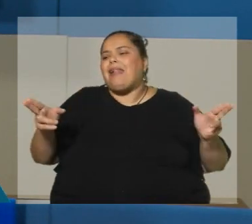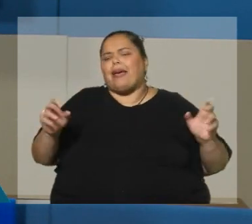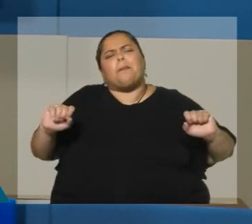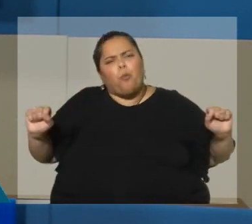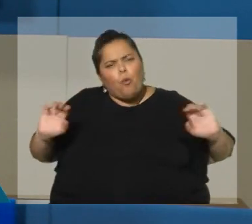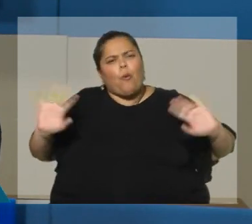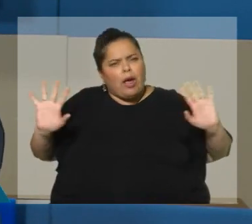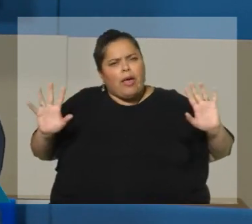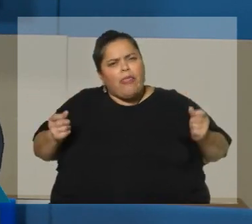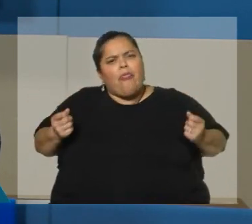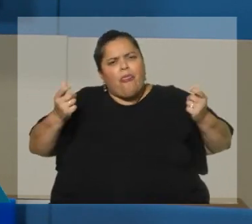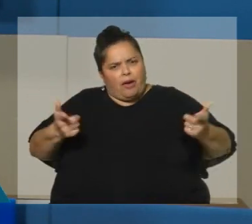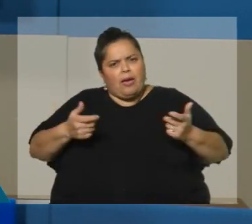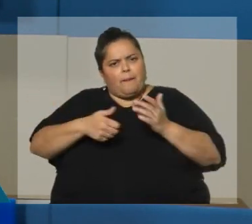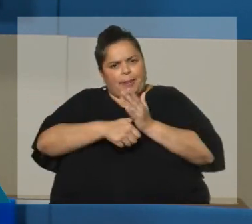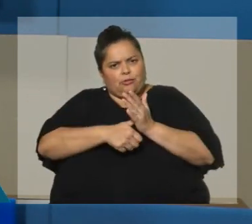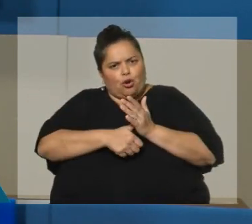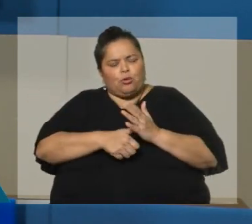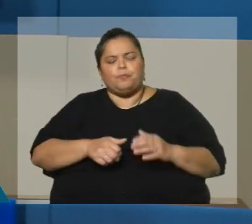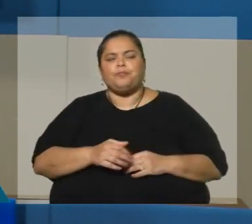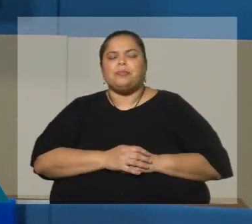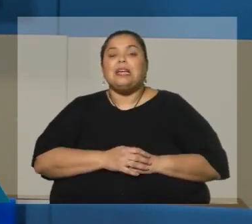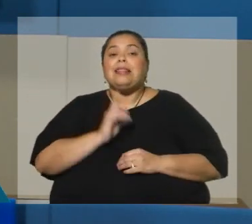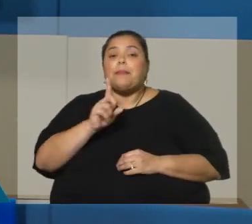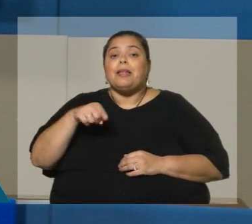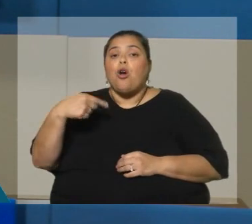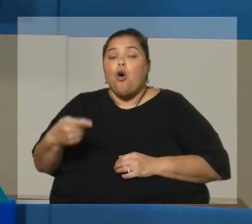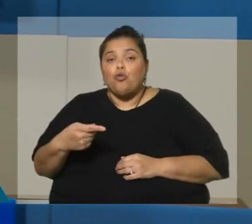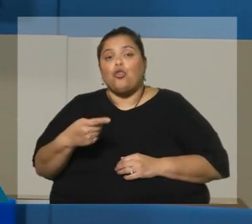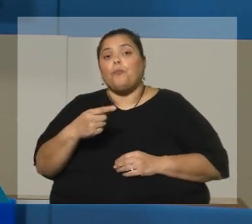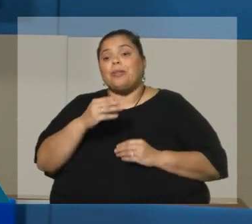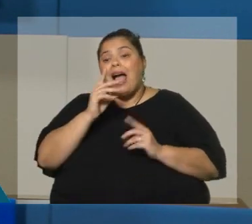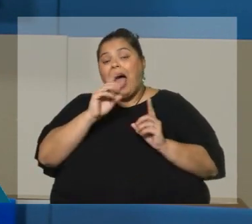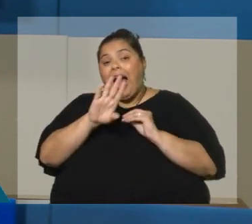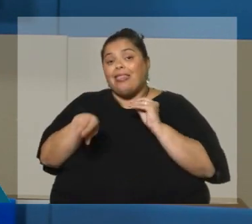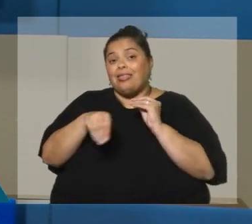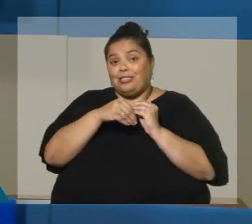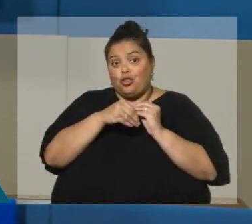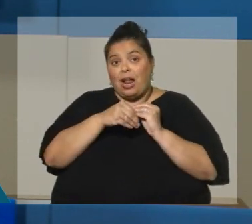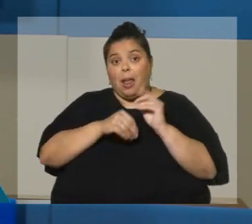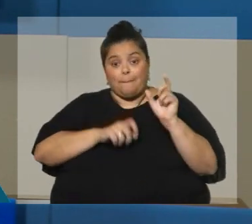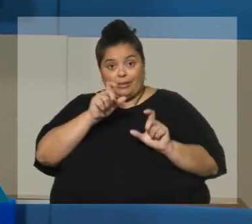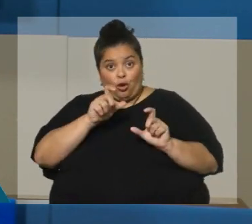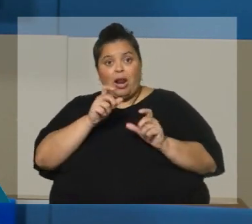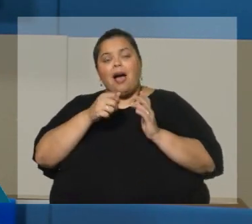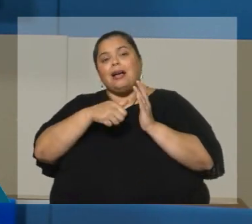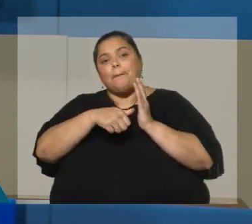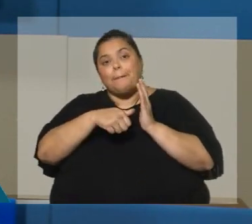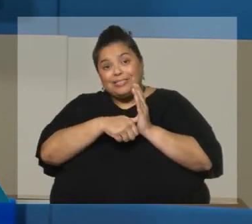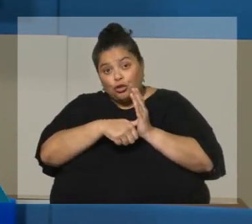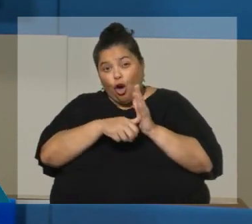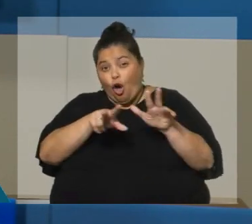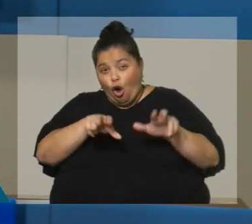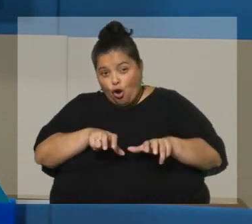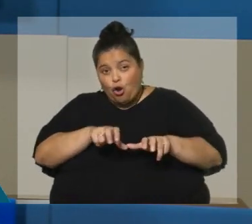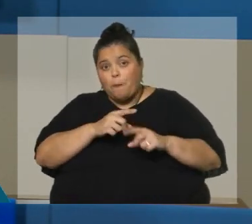aburrido de hacerlo y además se genera un adicional. La persona va a cobrar no solo la pensión por discapacidad,